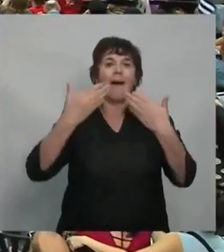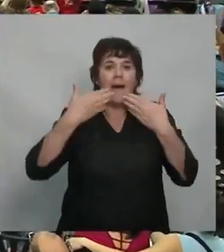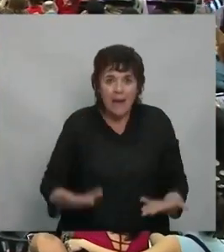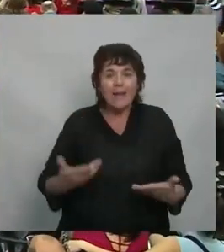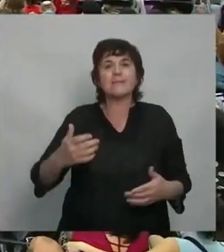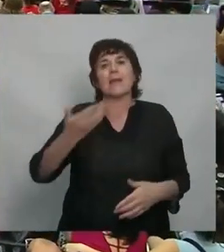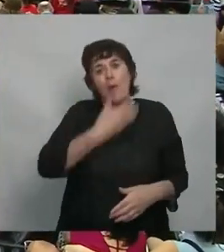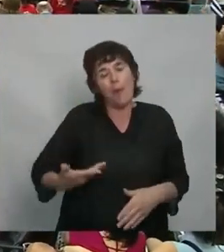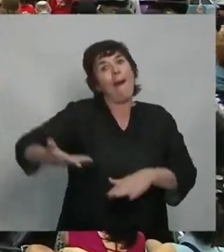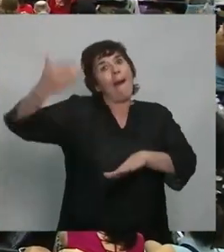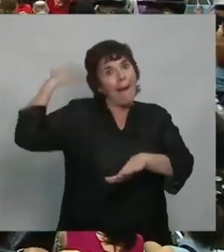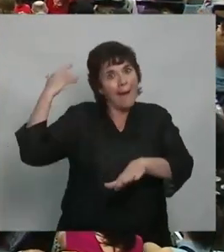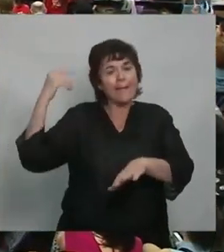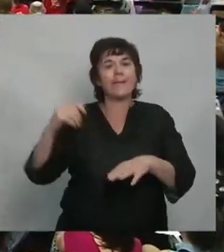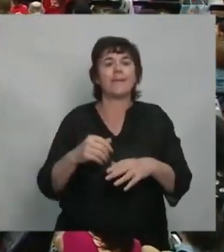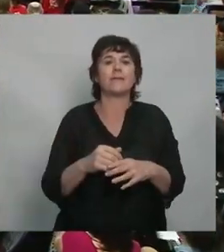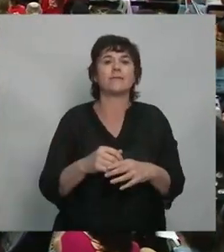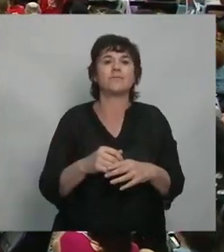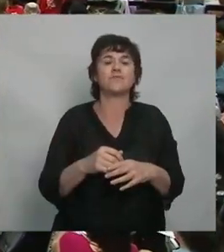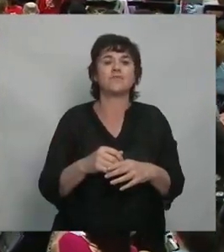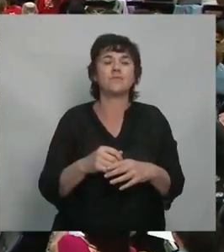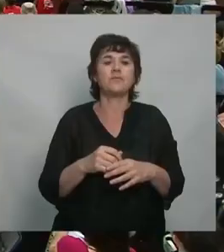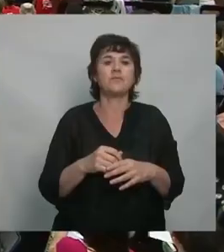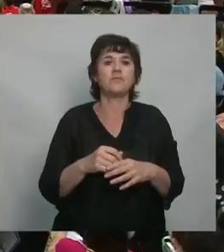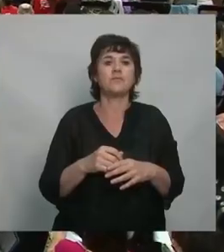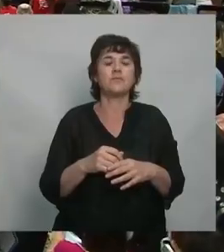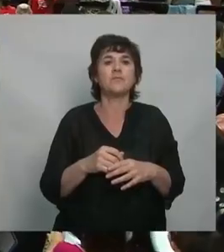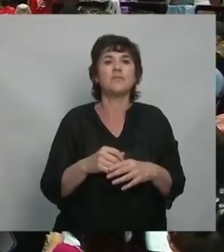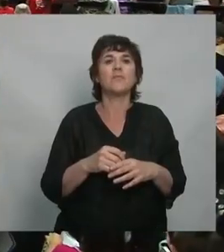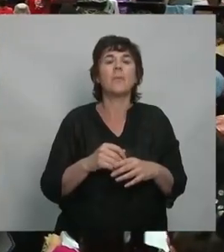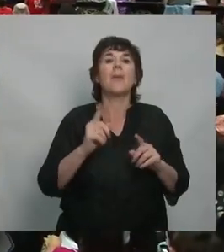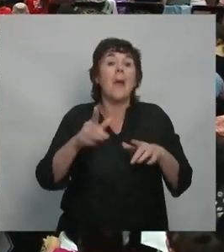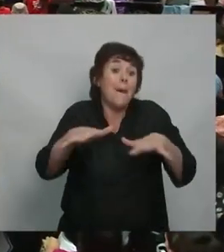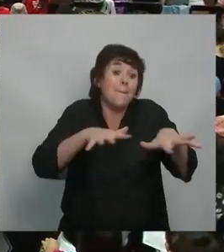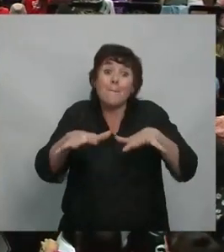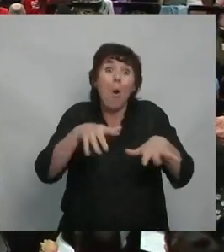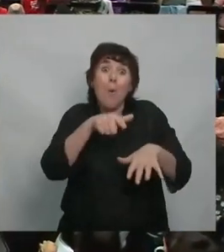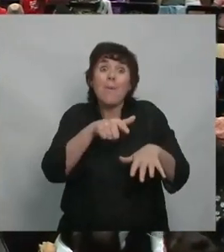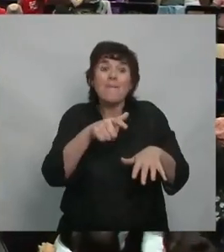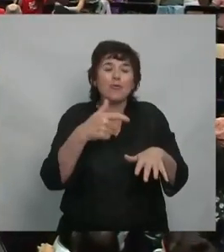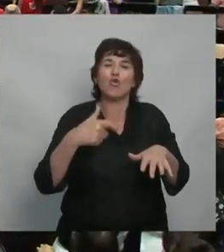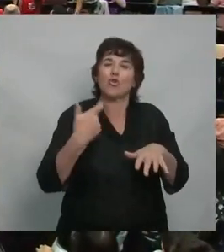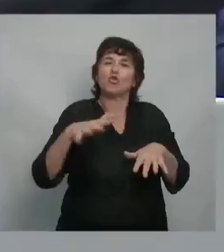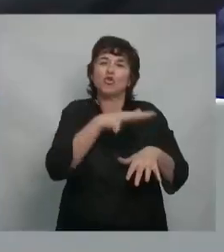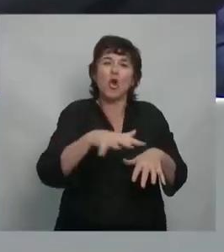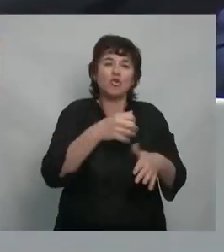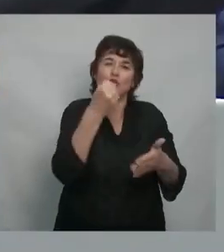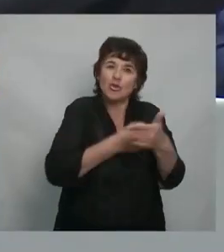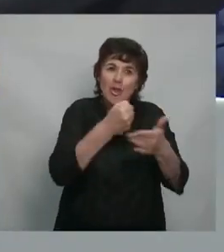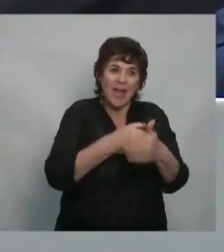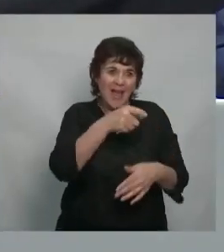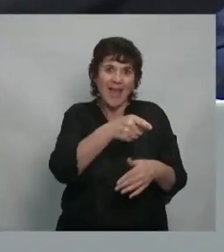Que no existía en el año... Que no existían los propios movimientos sociales que hoy tienen un grado de